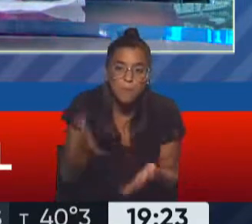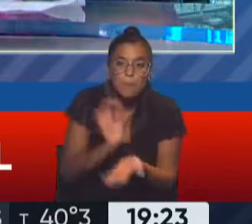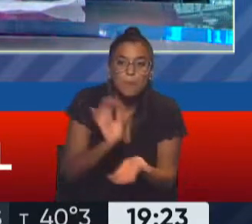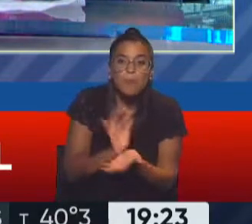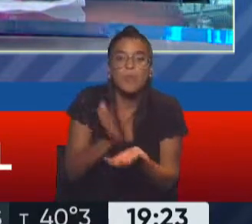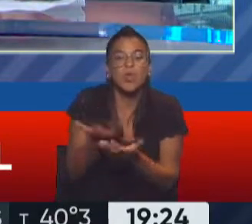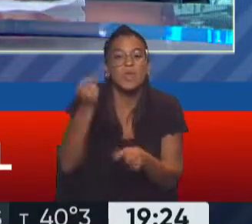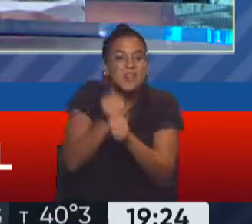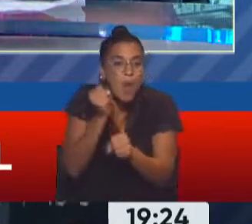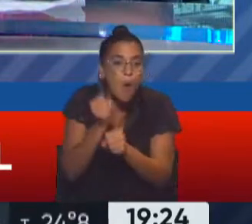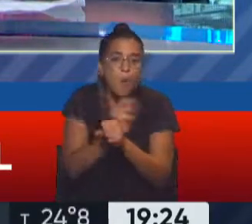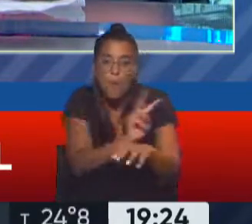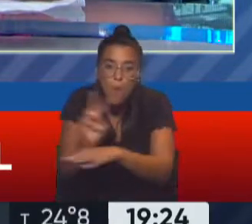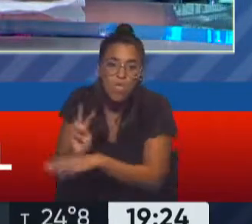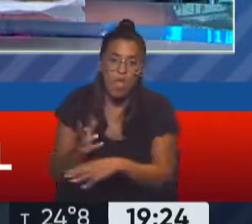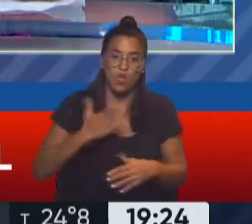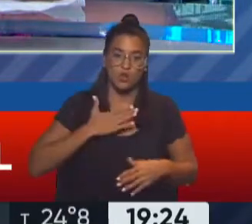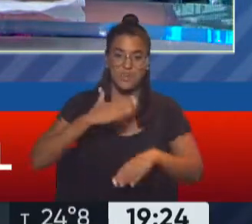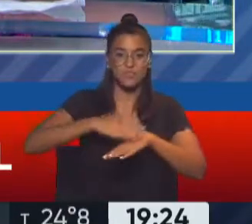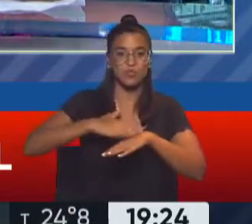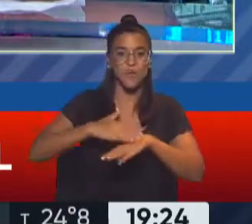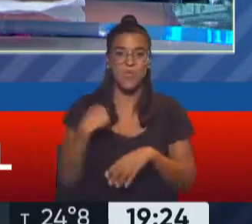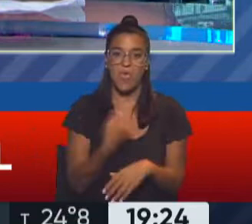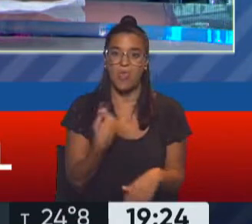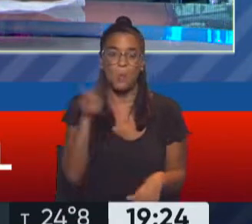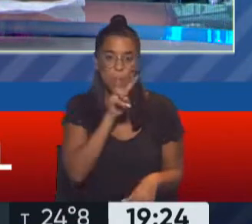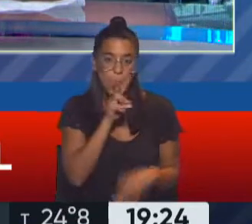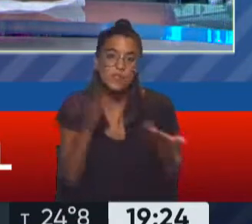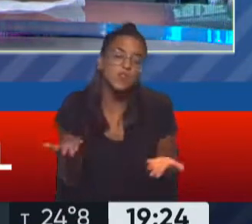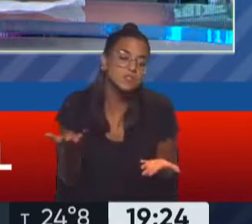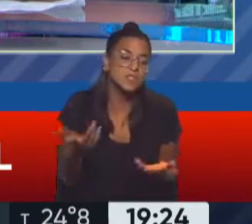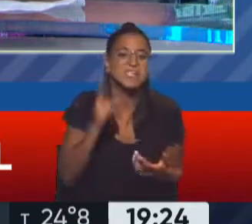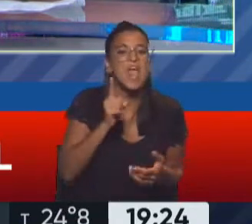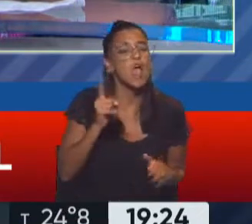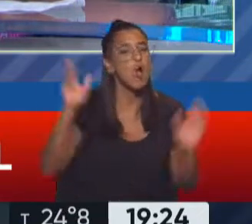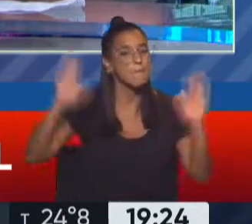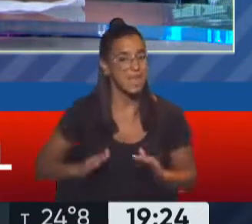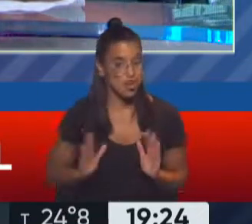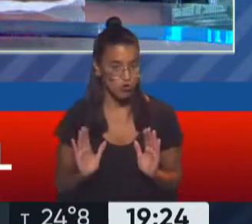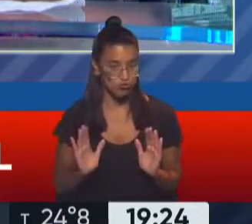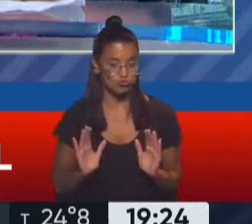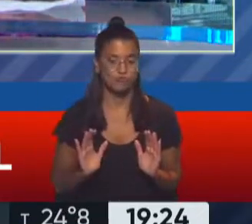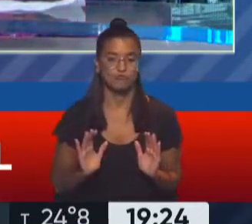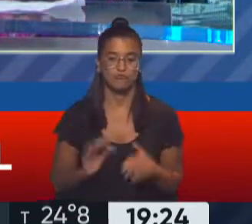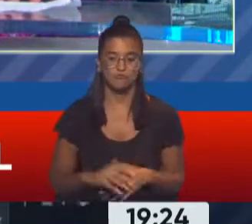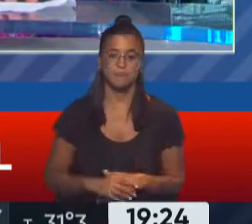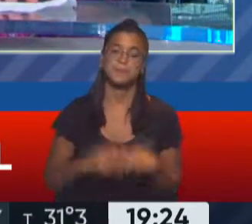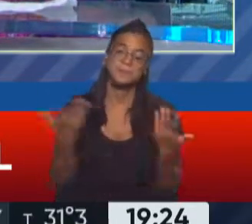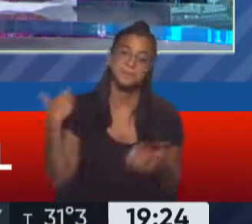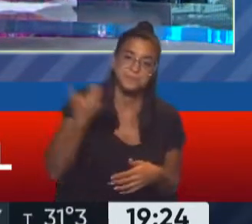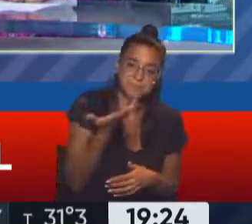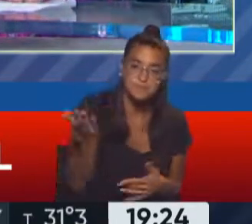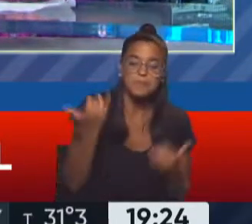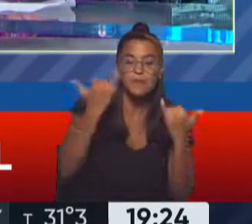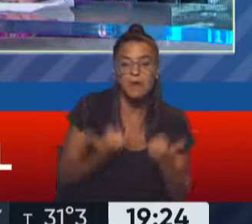recaen las tareas de cuidado, es que asumimos menos riesgos. Y que hay en general